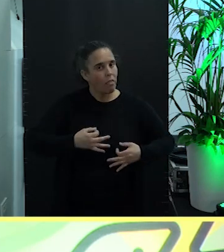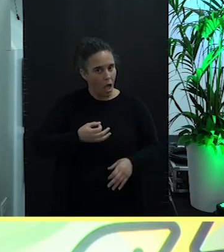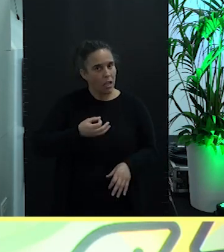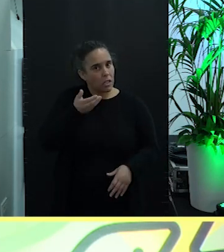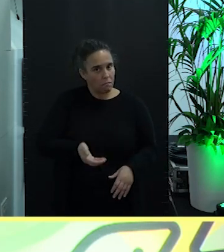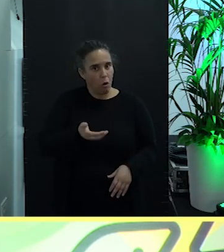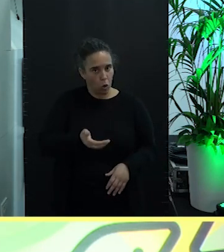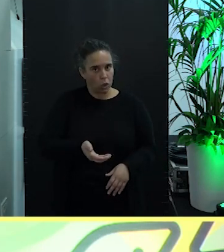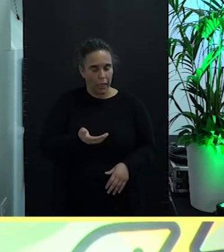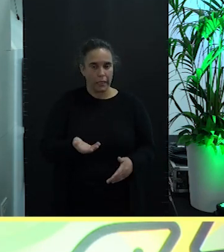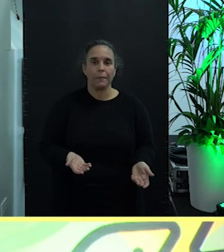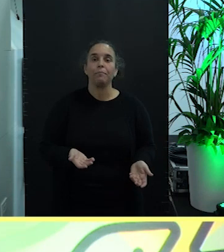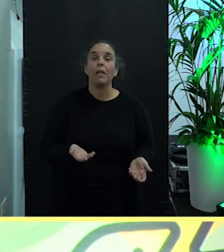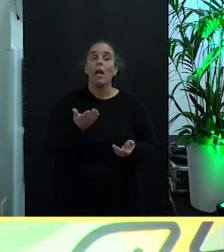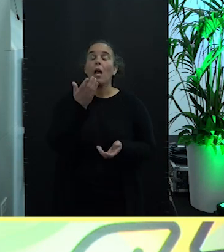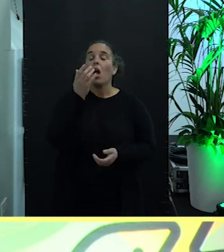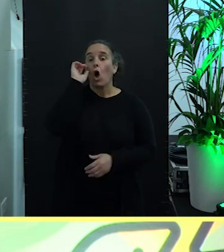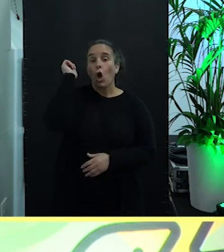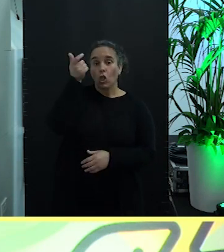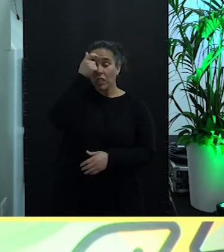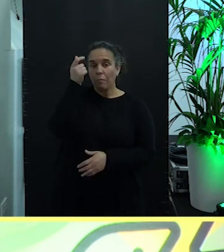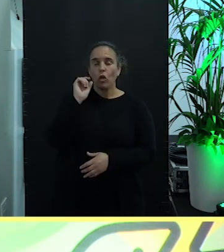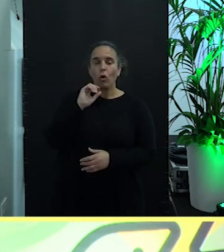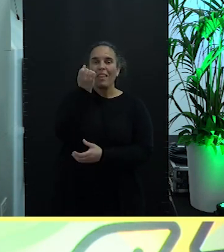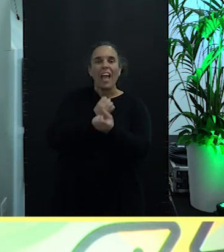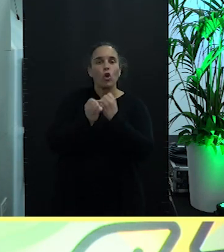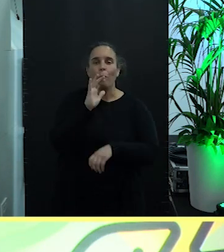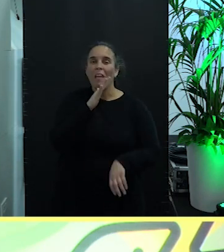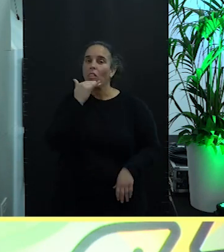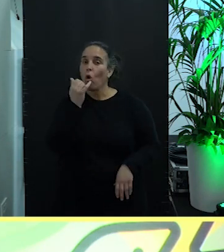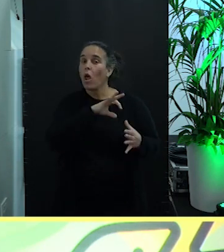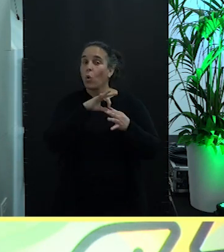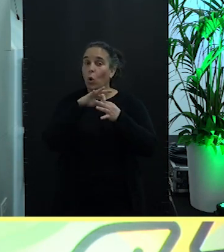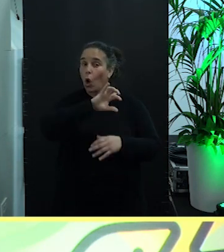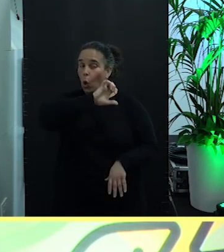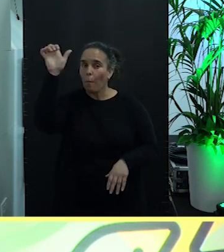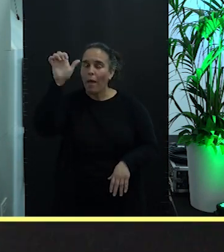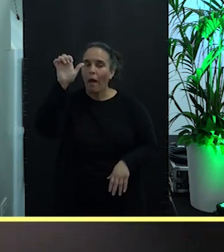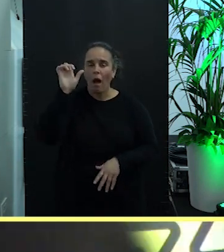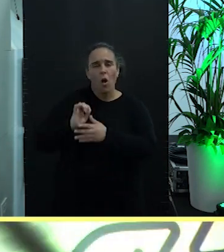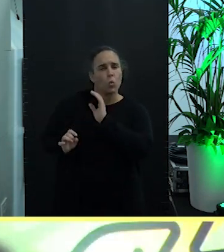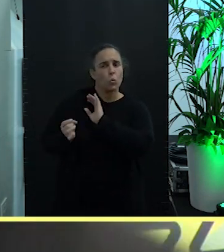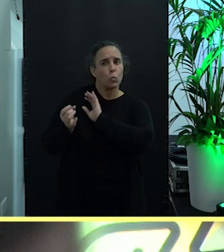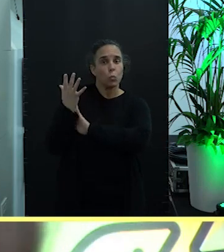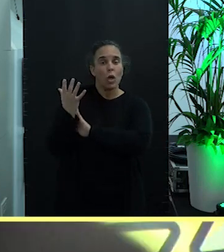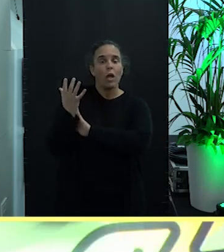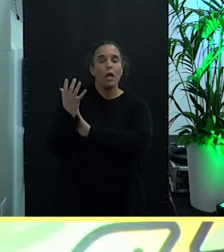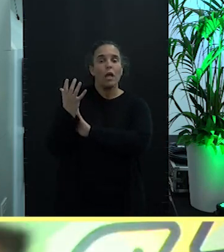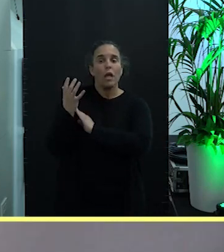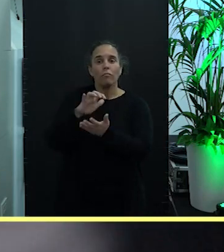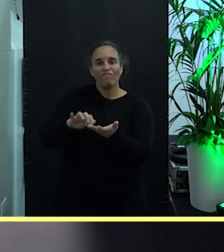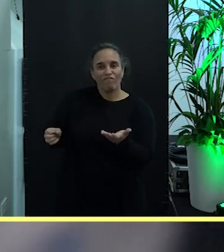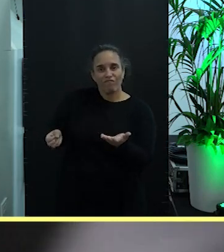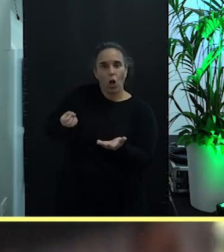El concepto de economía azul en la Unión Europea tiene sus orígenes en una comunicación de la